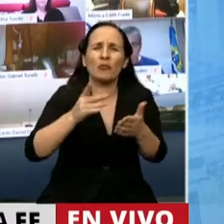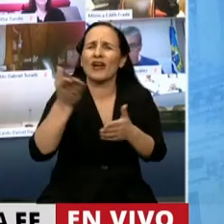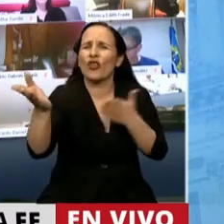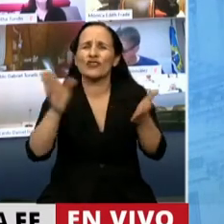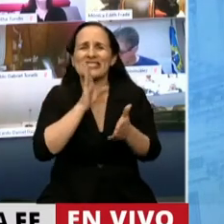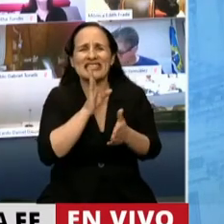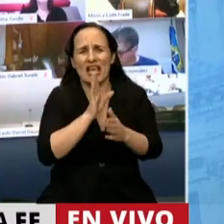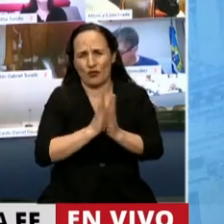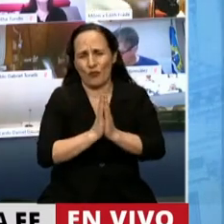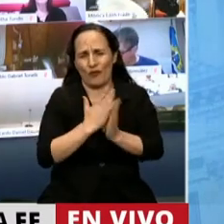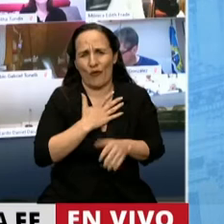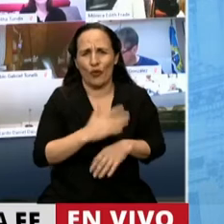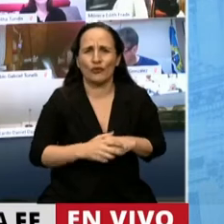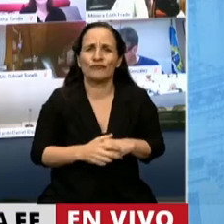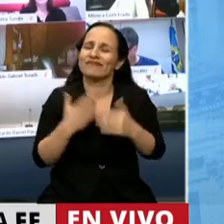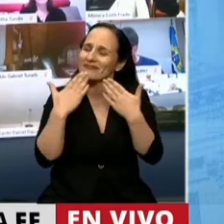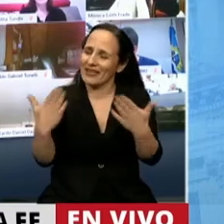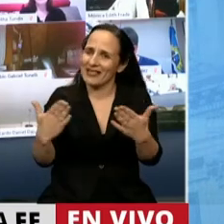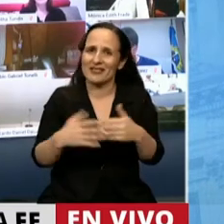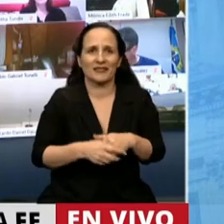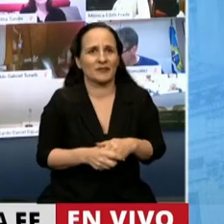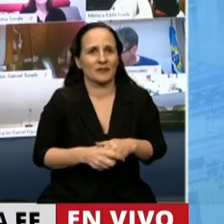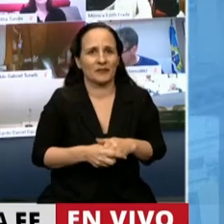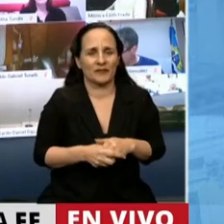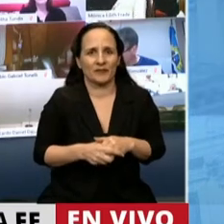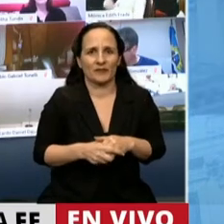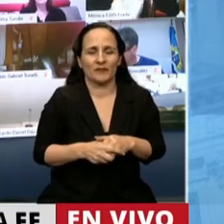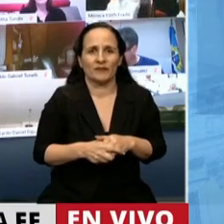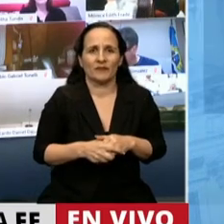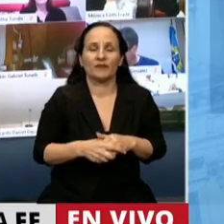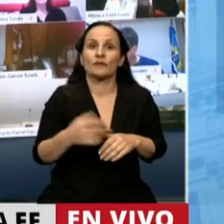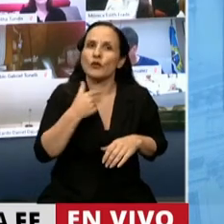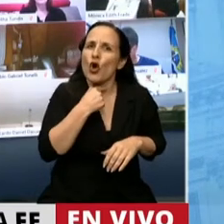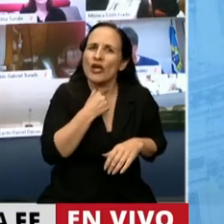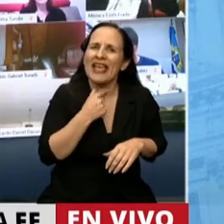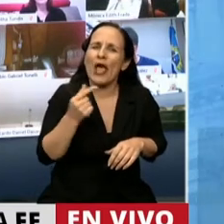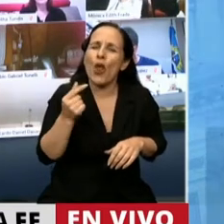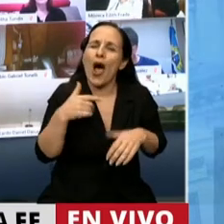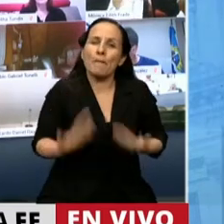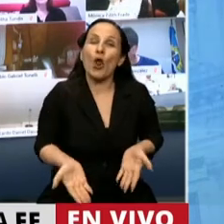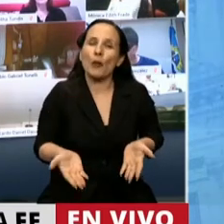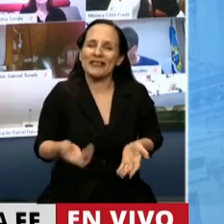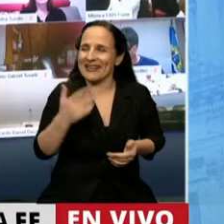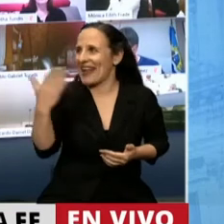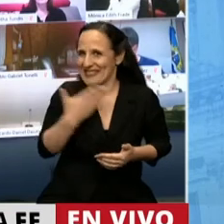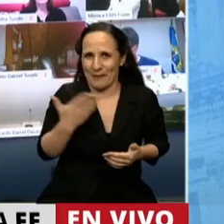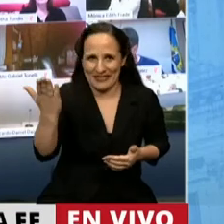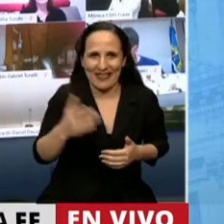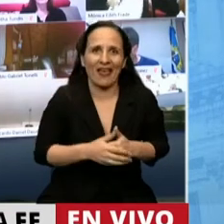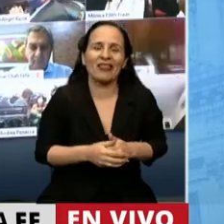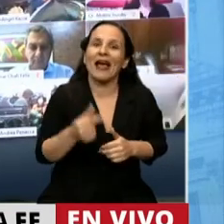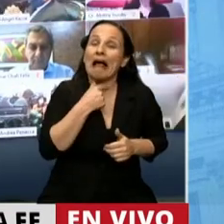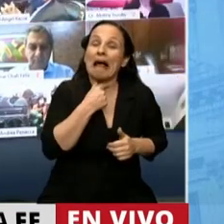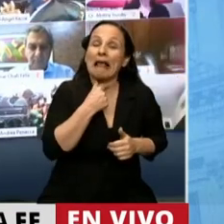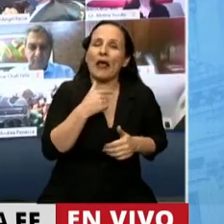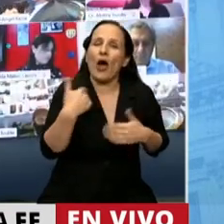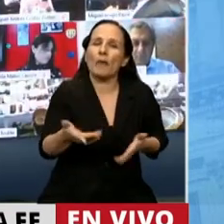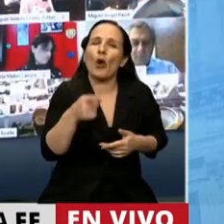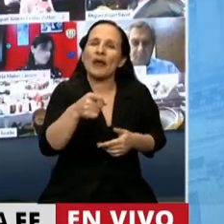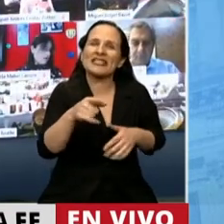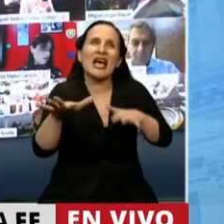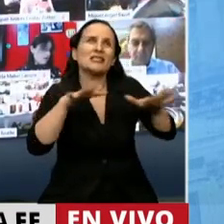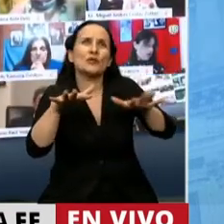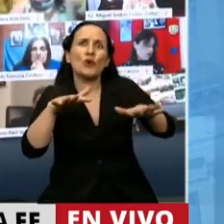análisis